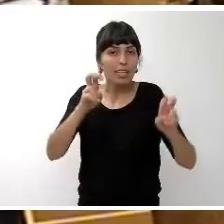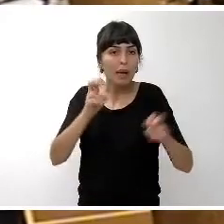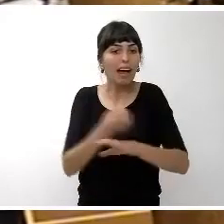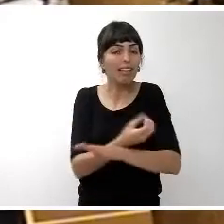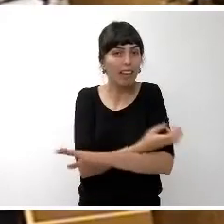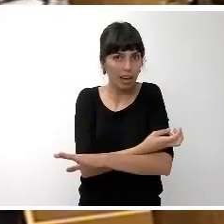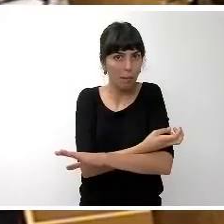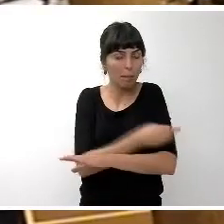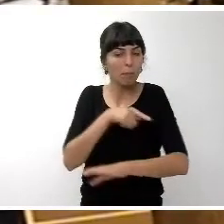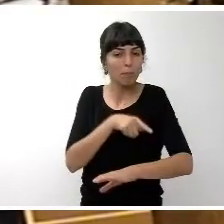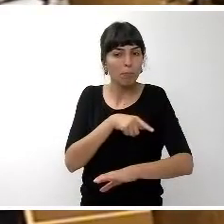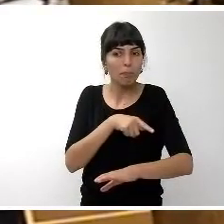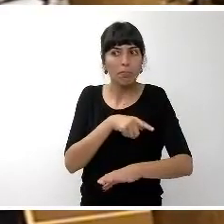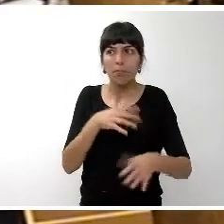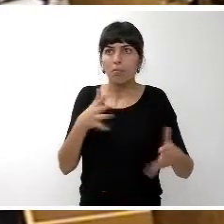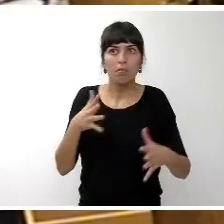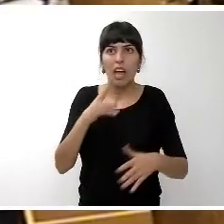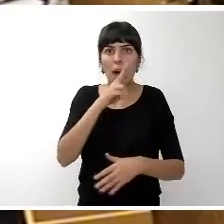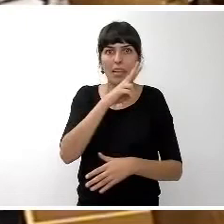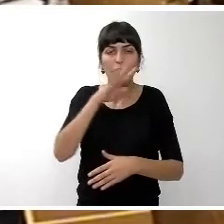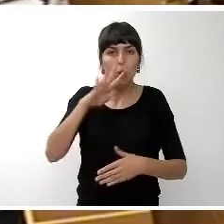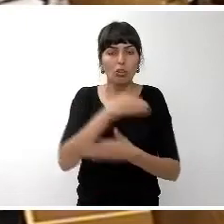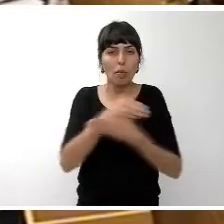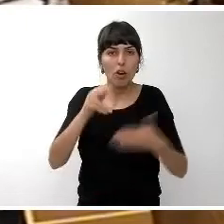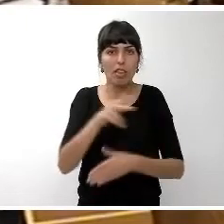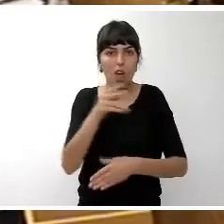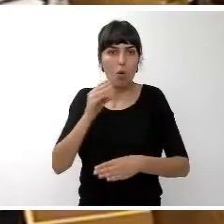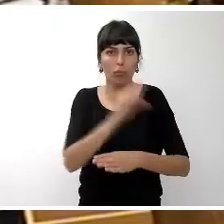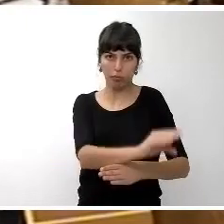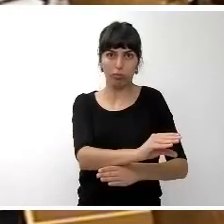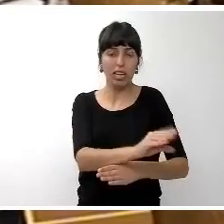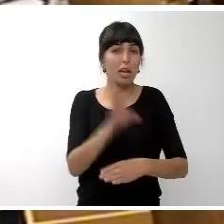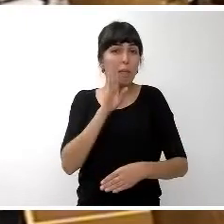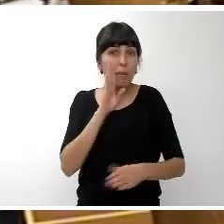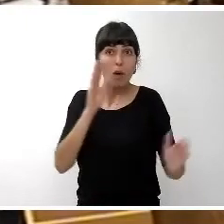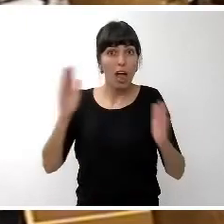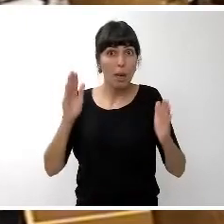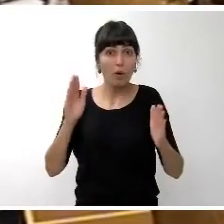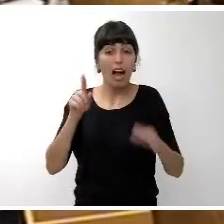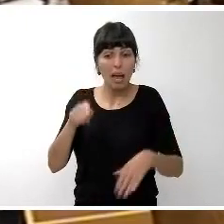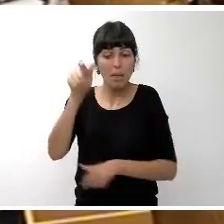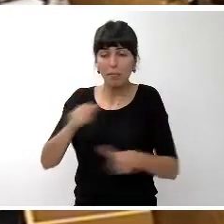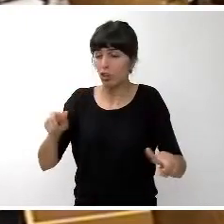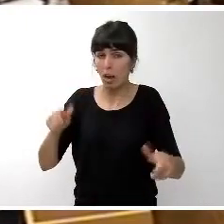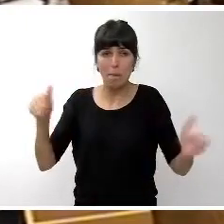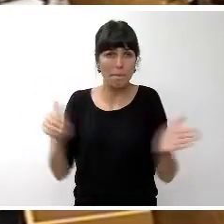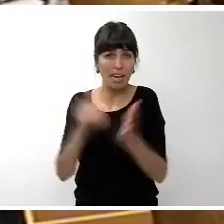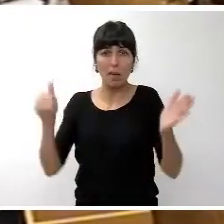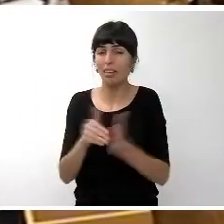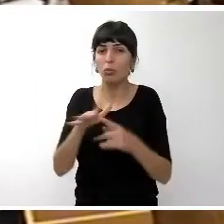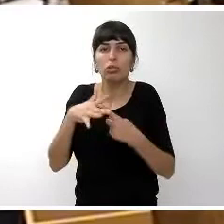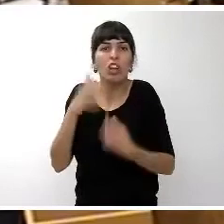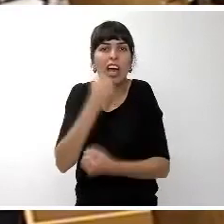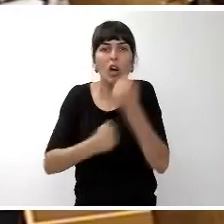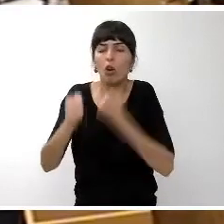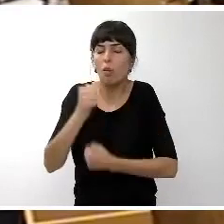los trenes pues se acerca a los 24 millones de euros en el mismo periodo en el que miles de personas han vivido la situación económica y